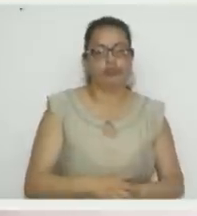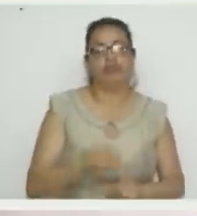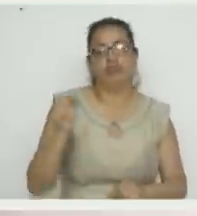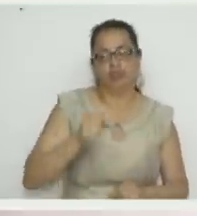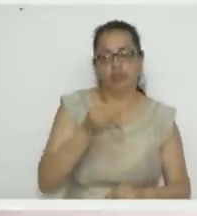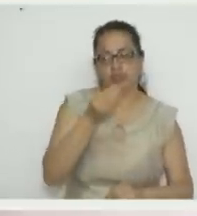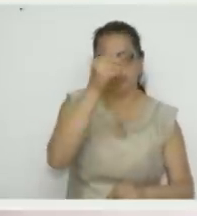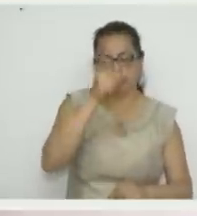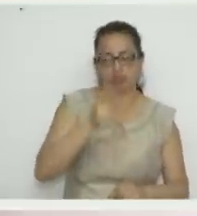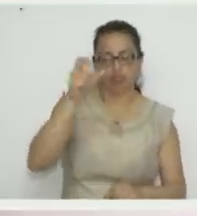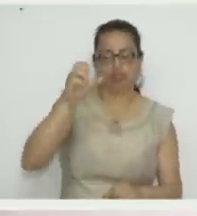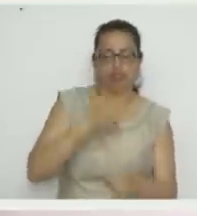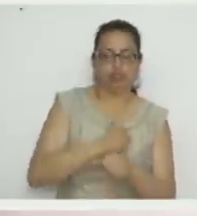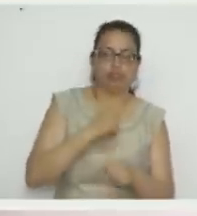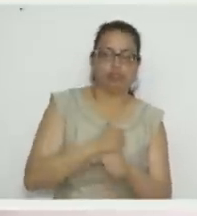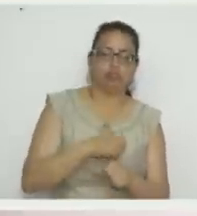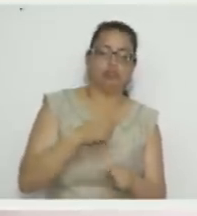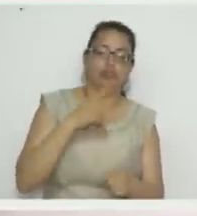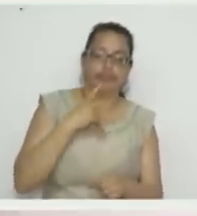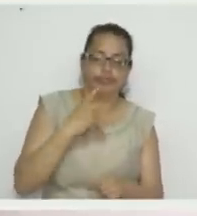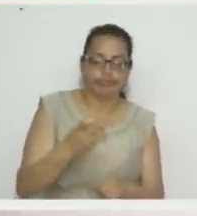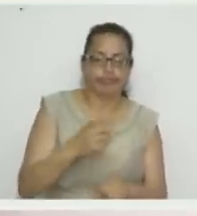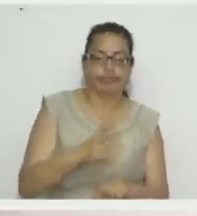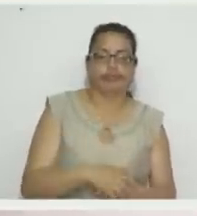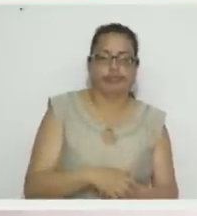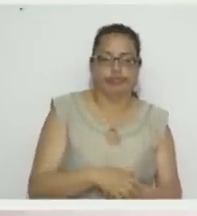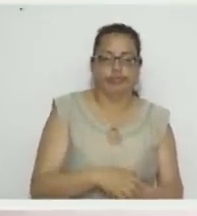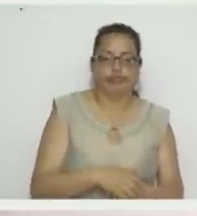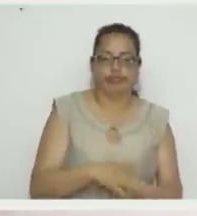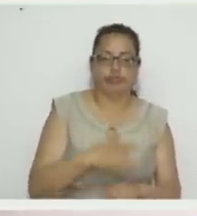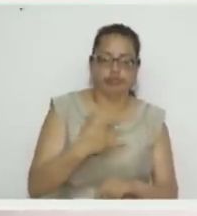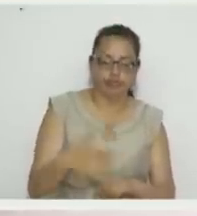muchas personas trabajan y llegan a la casa a las tardes.